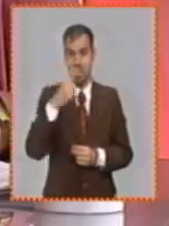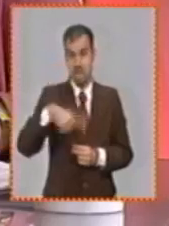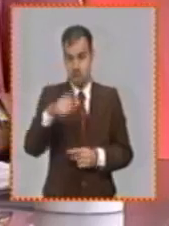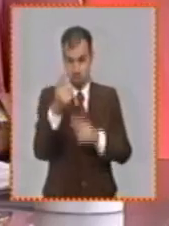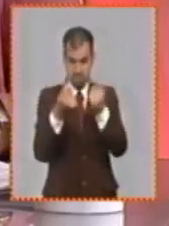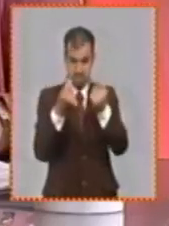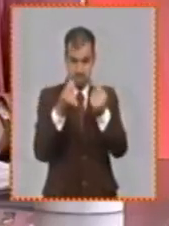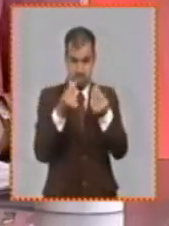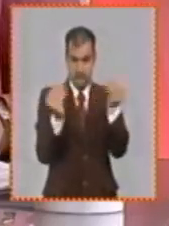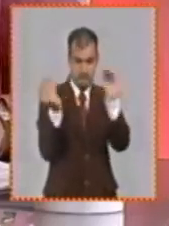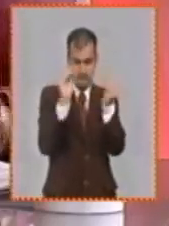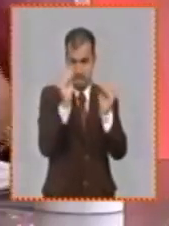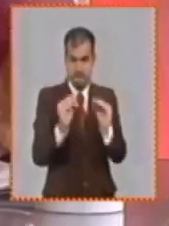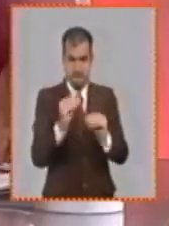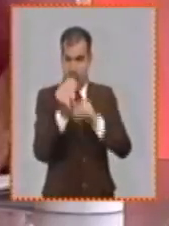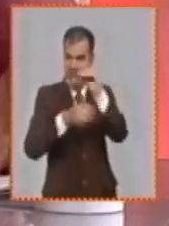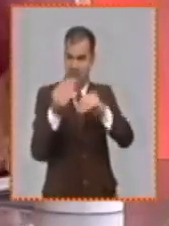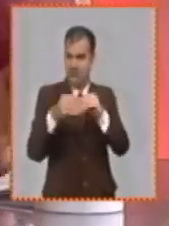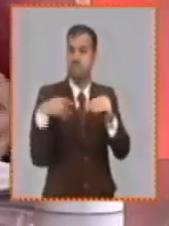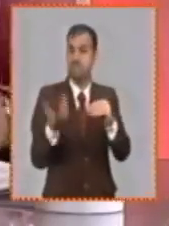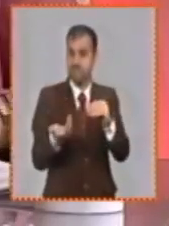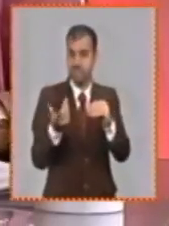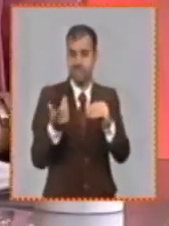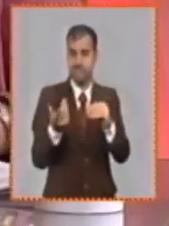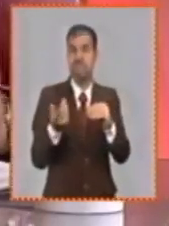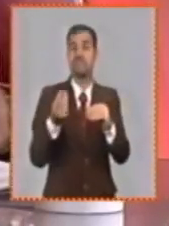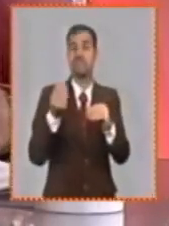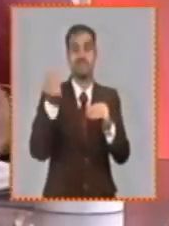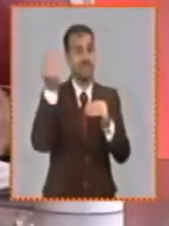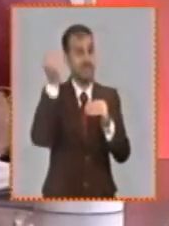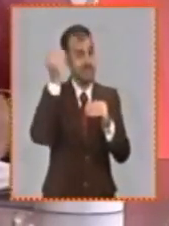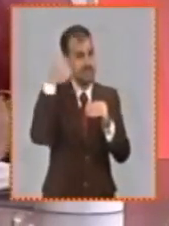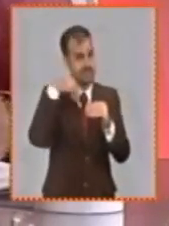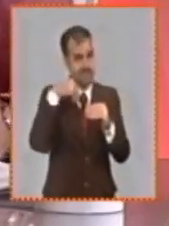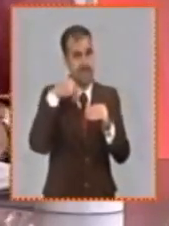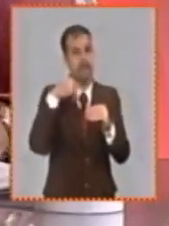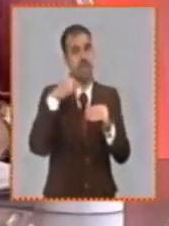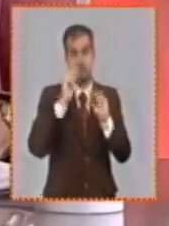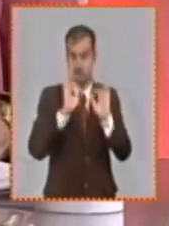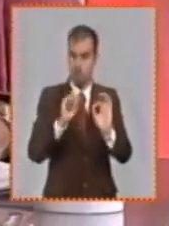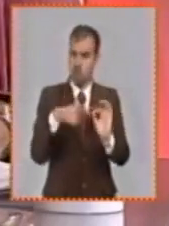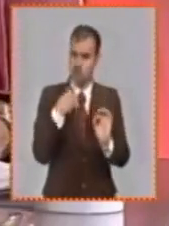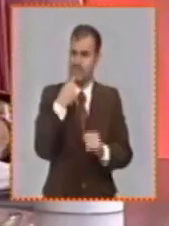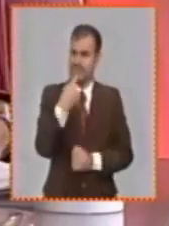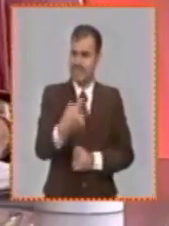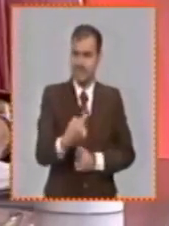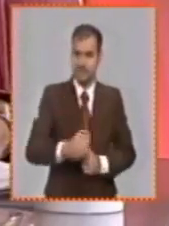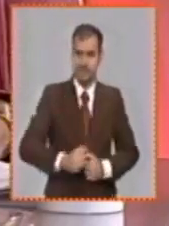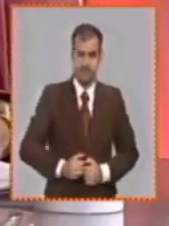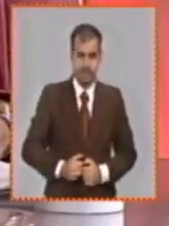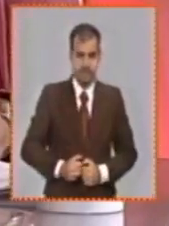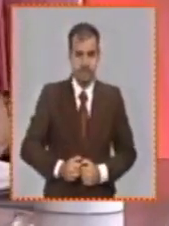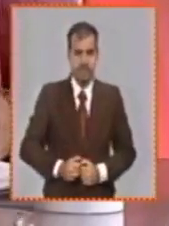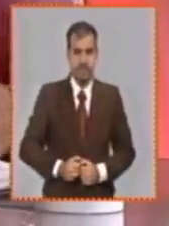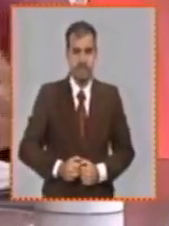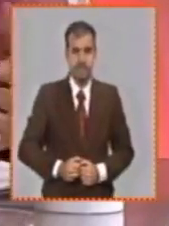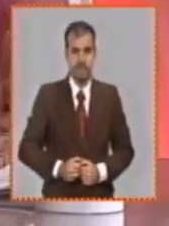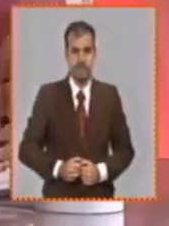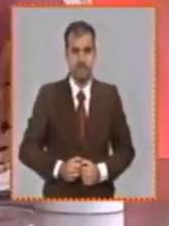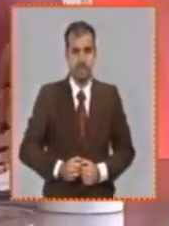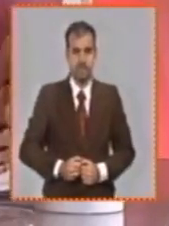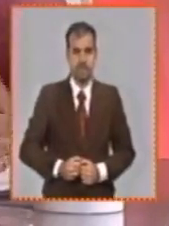formación de precios tiene un nivel de descentralización pero como yo también te reiteraba tenemos que también